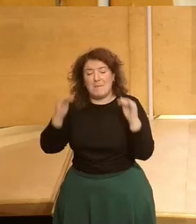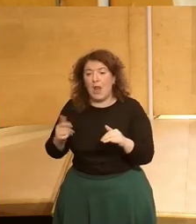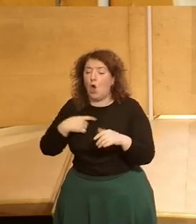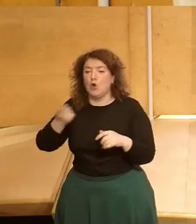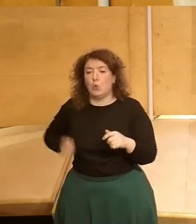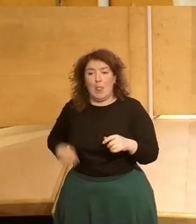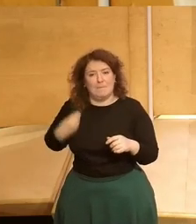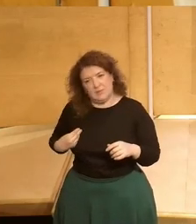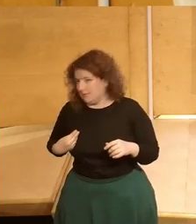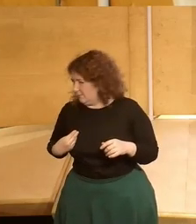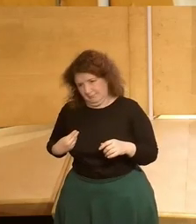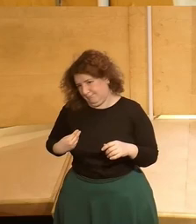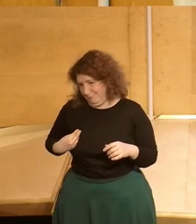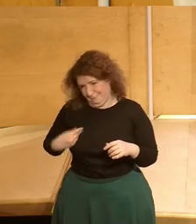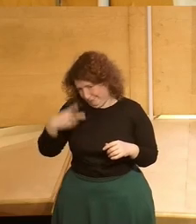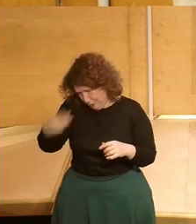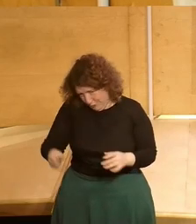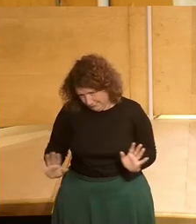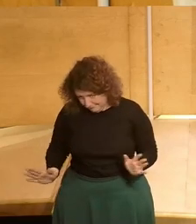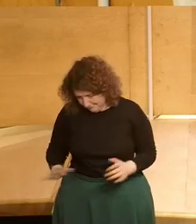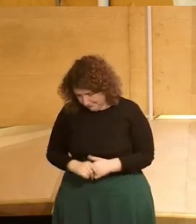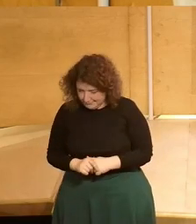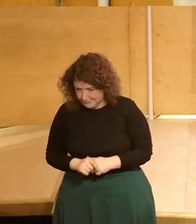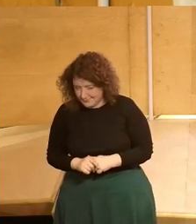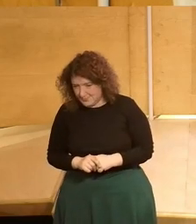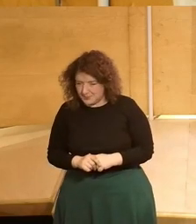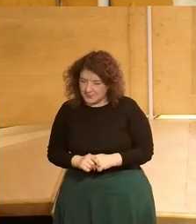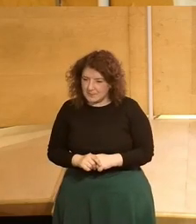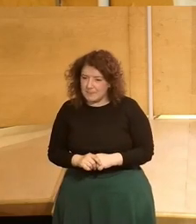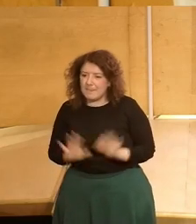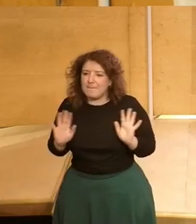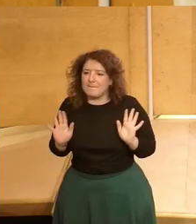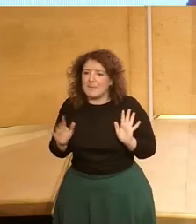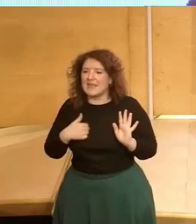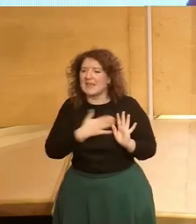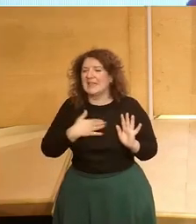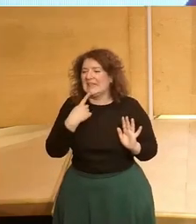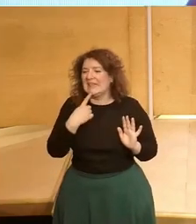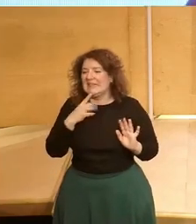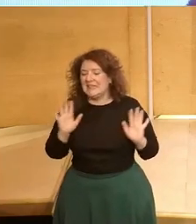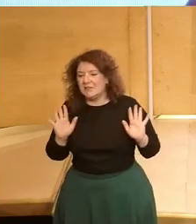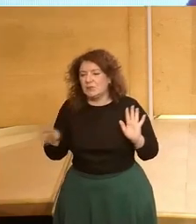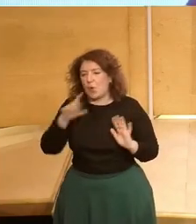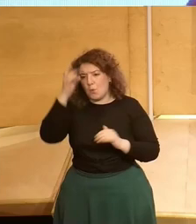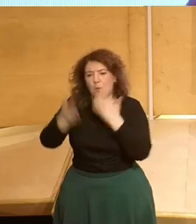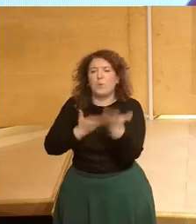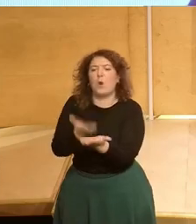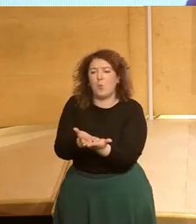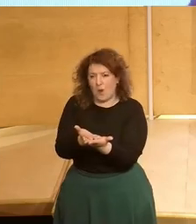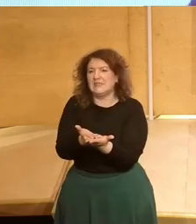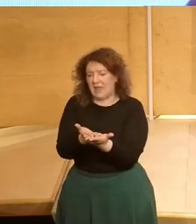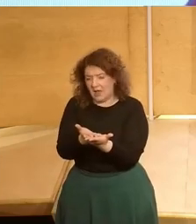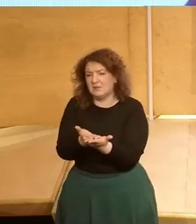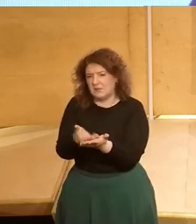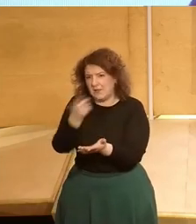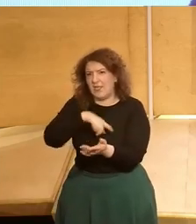mismo y claro no este tipo de quiero decir que es este tipo de propuestas que hay